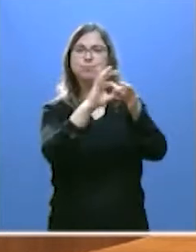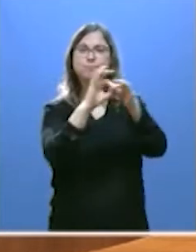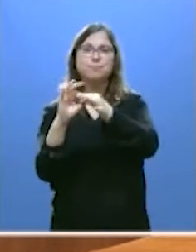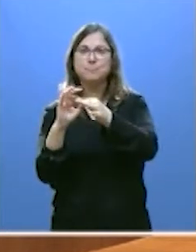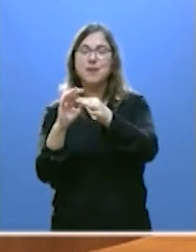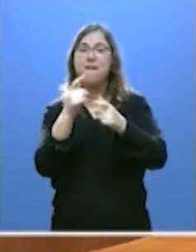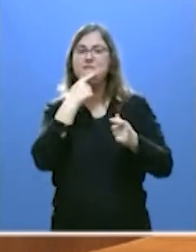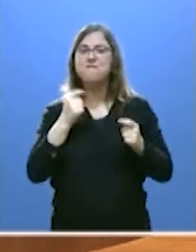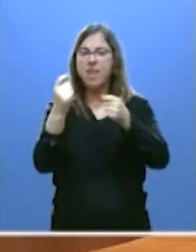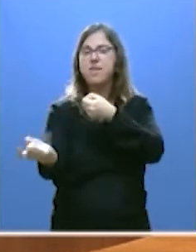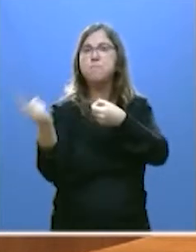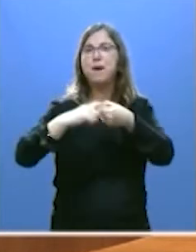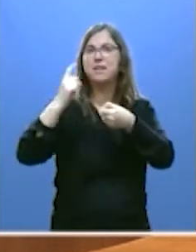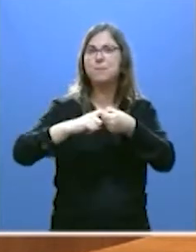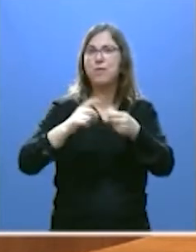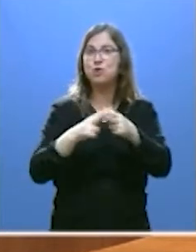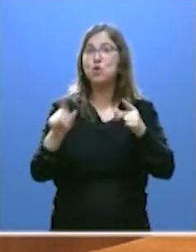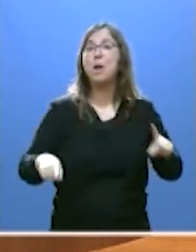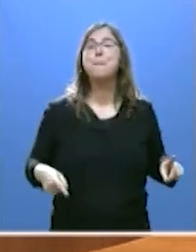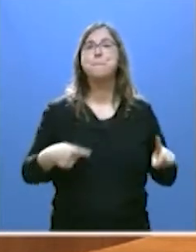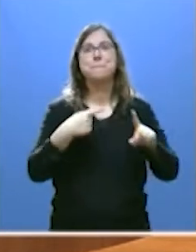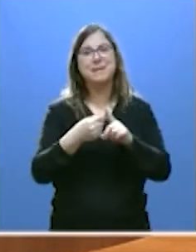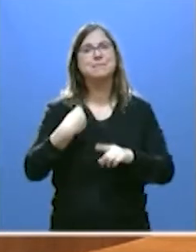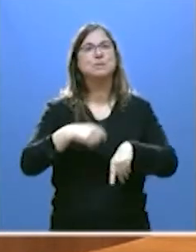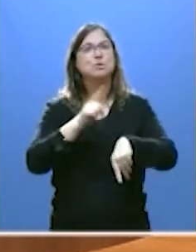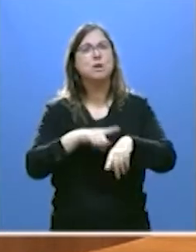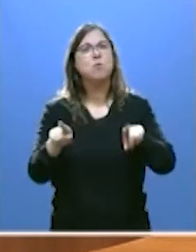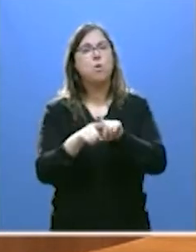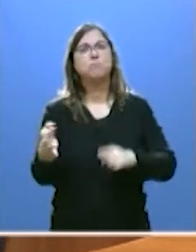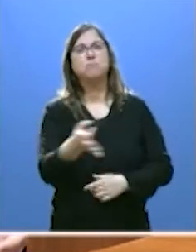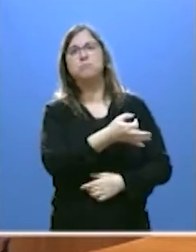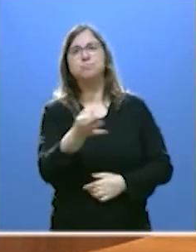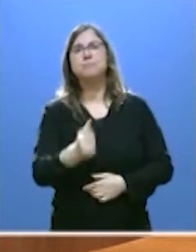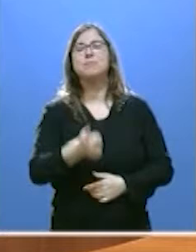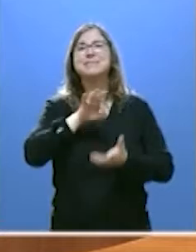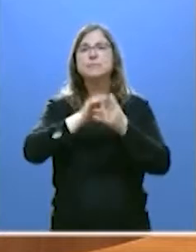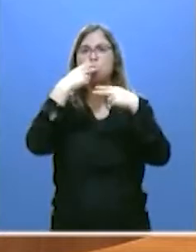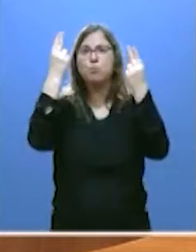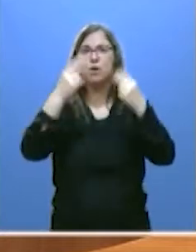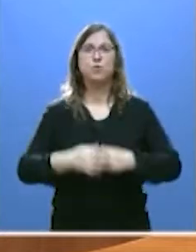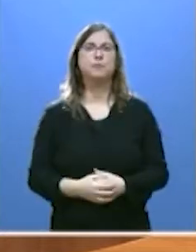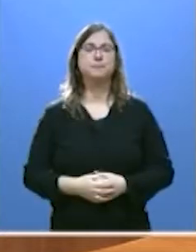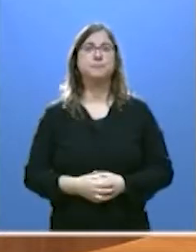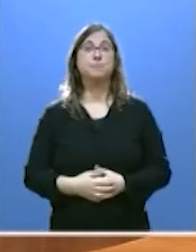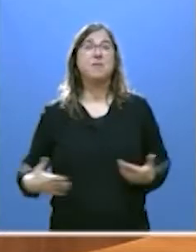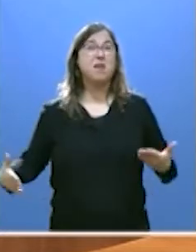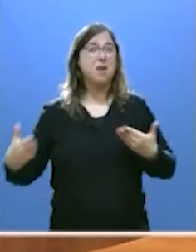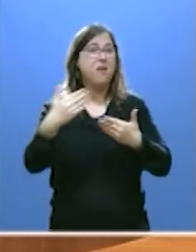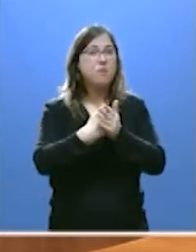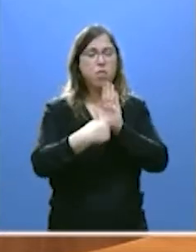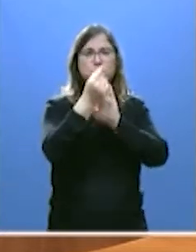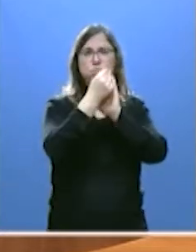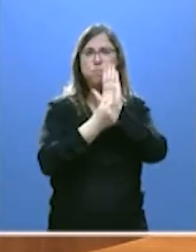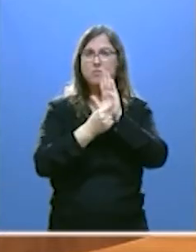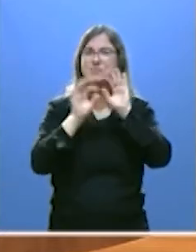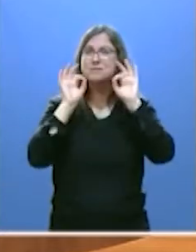participación y también de paso mejorar la eficiencia en los servicios públicos. Todas las medidas están